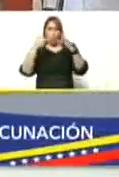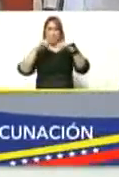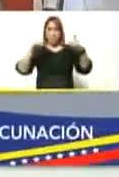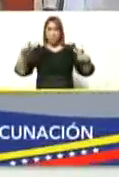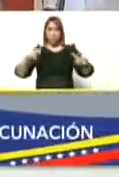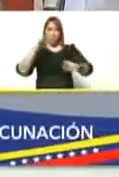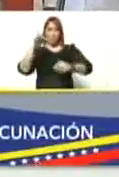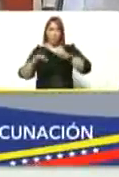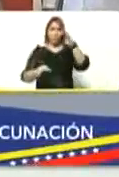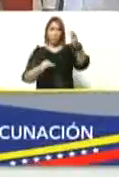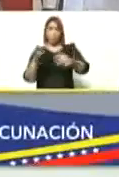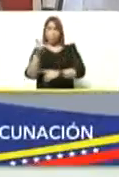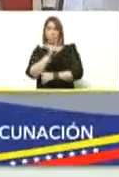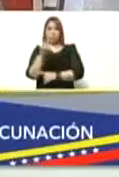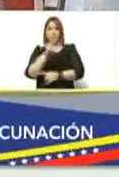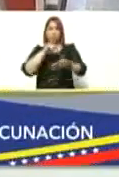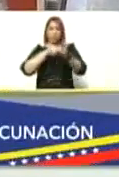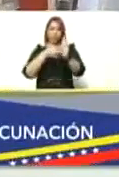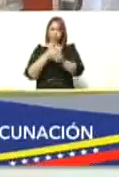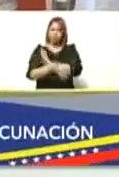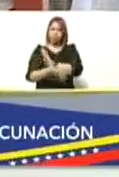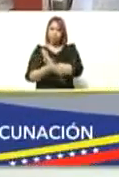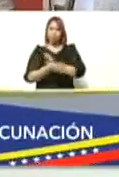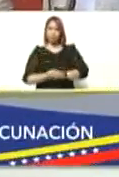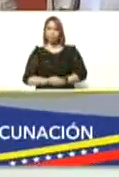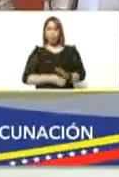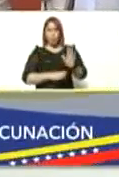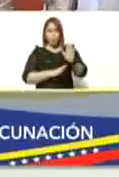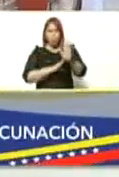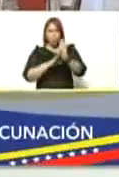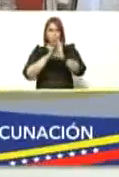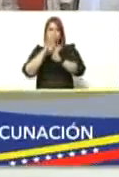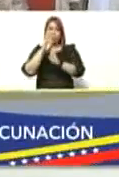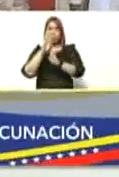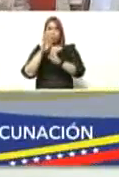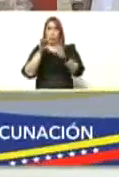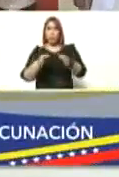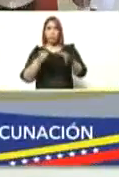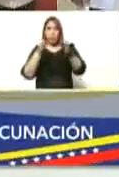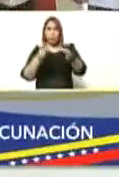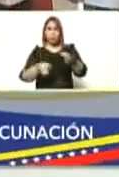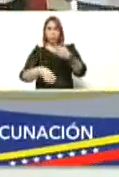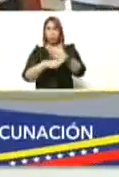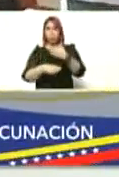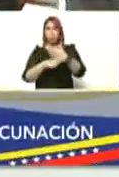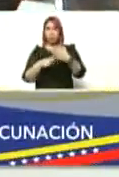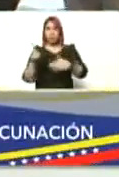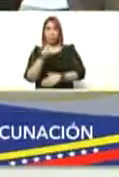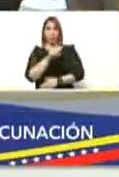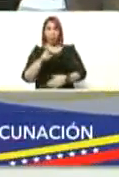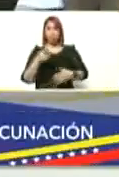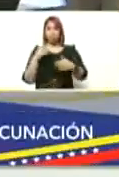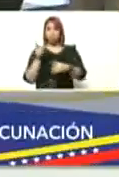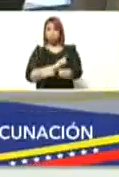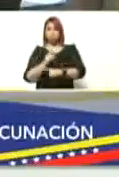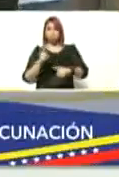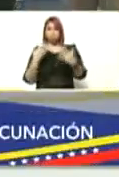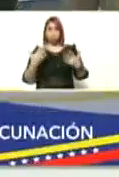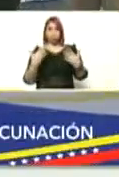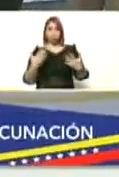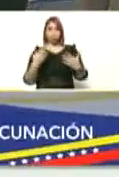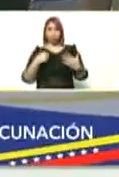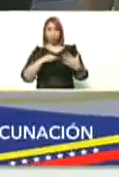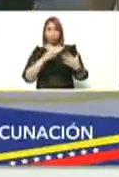en Venezuela ha sido un aumento paulatino todavía no ha acelerado hemos venido